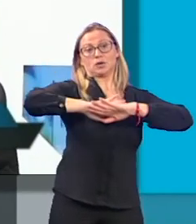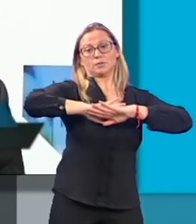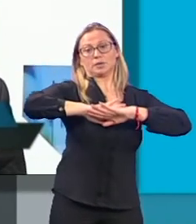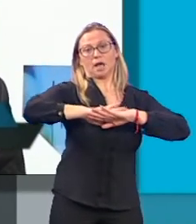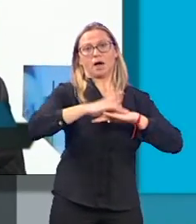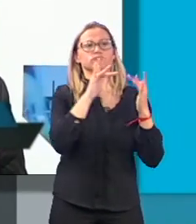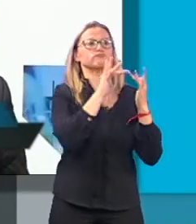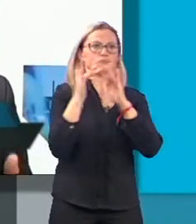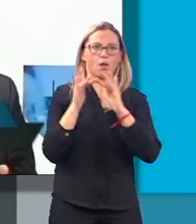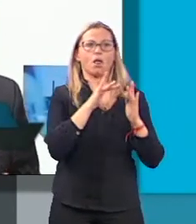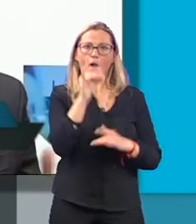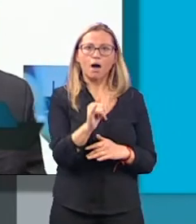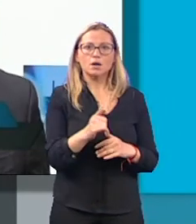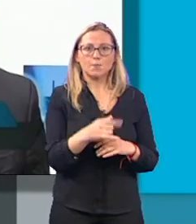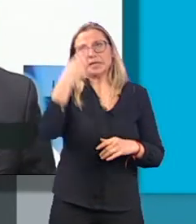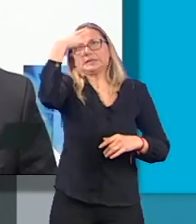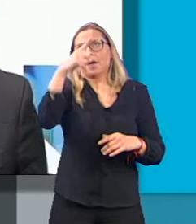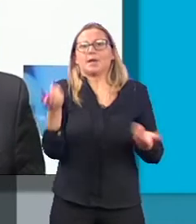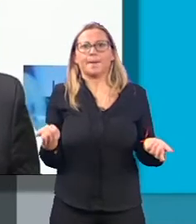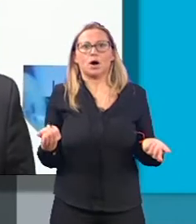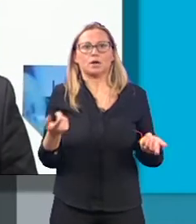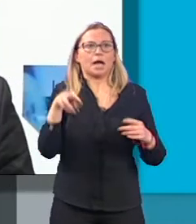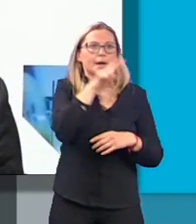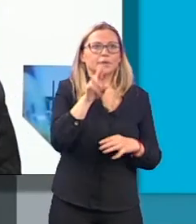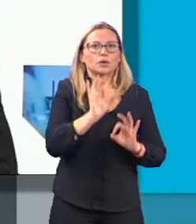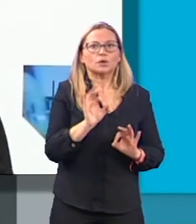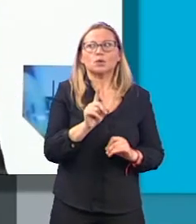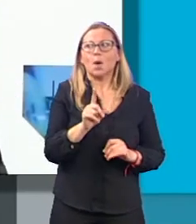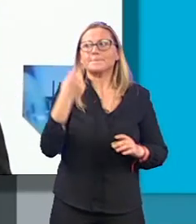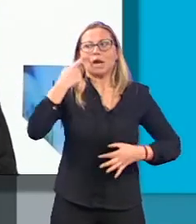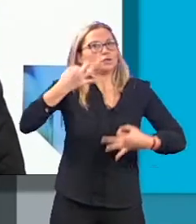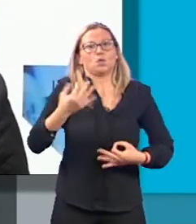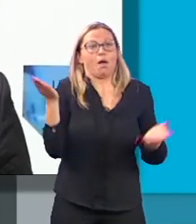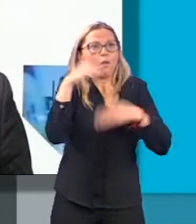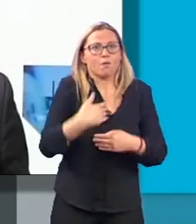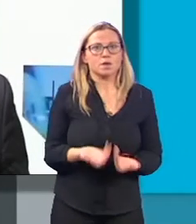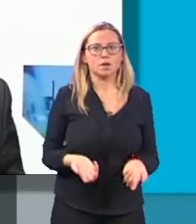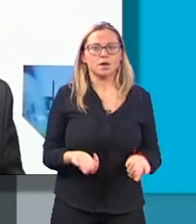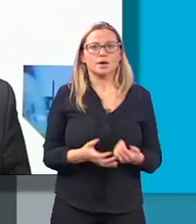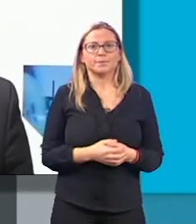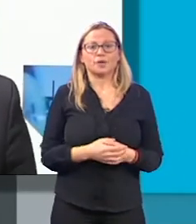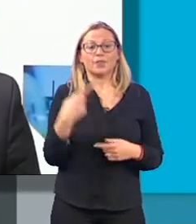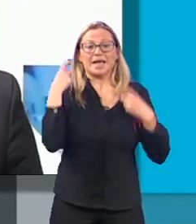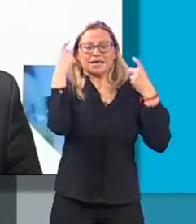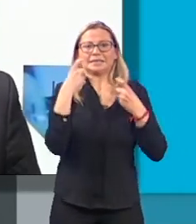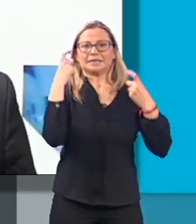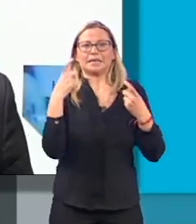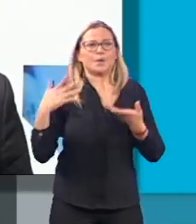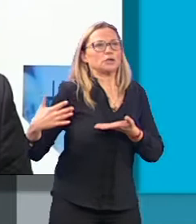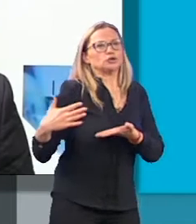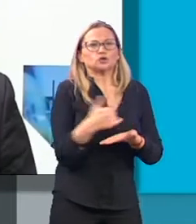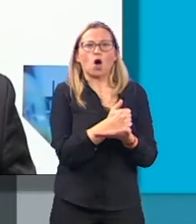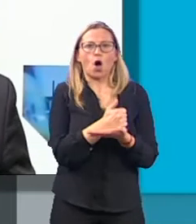Entendíamos que no iba a volver a suceder algo más, pero también nadie podía tener la certeza absoluta y por tanto intentamos mantener todo el